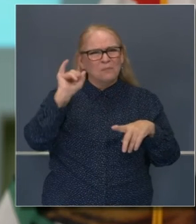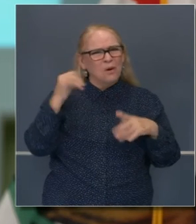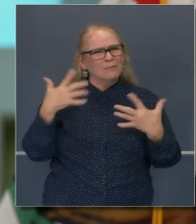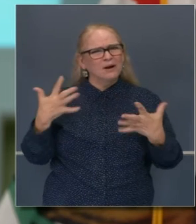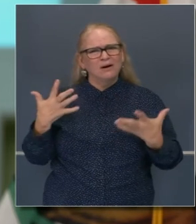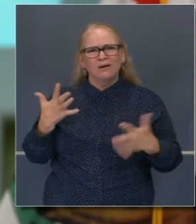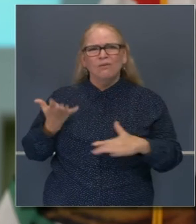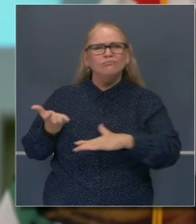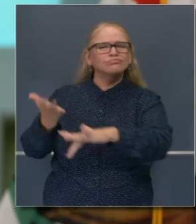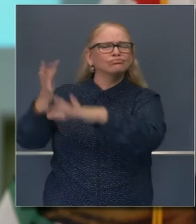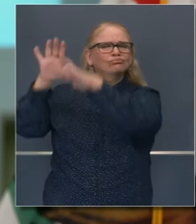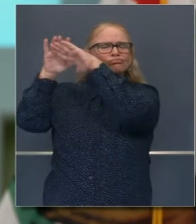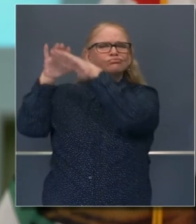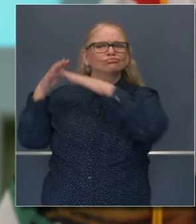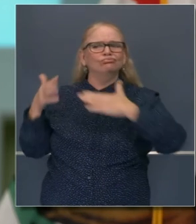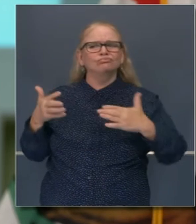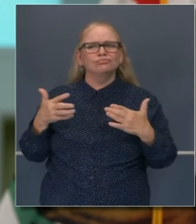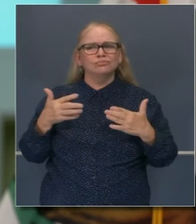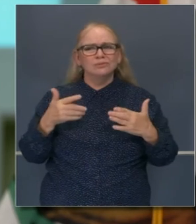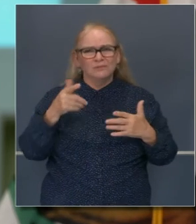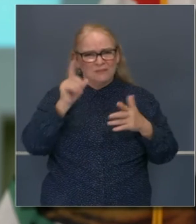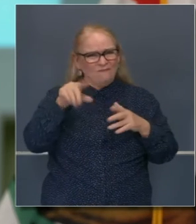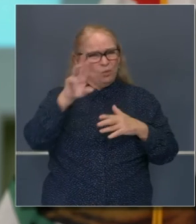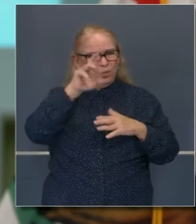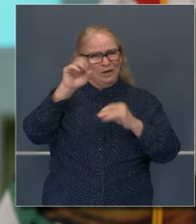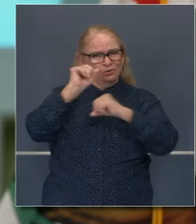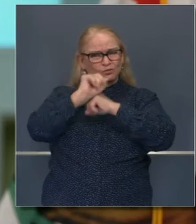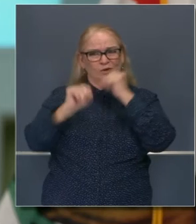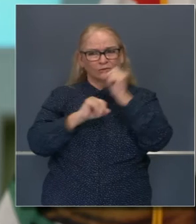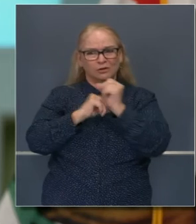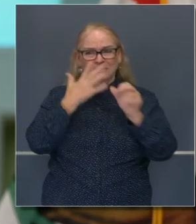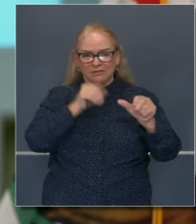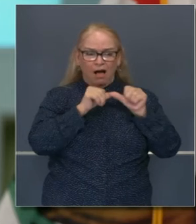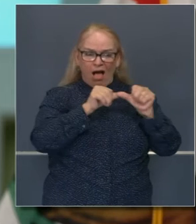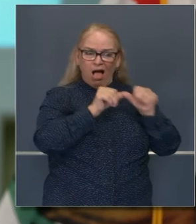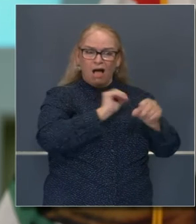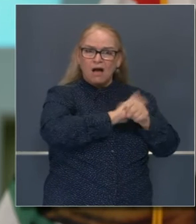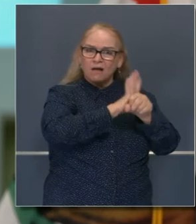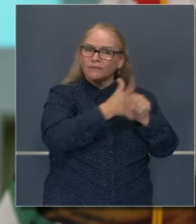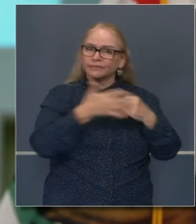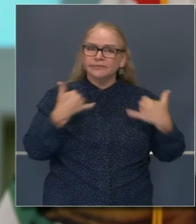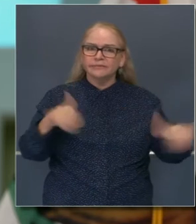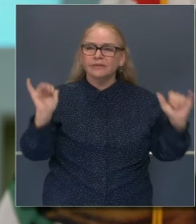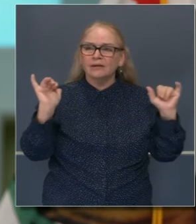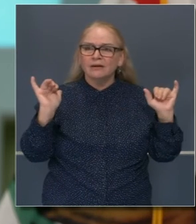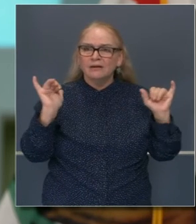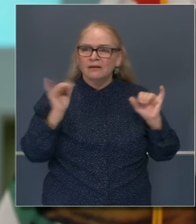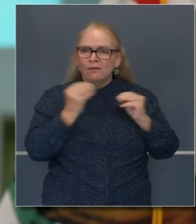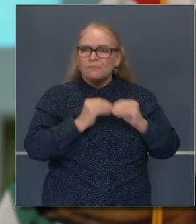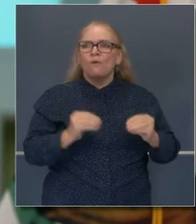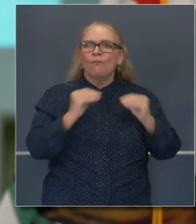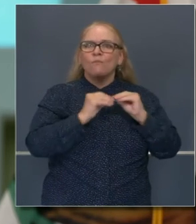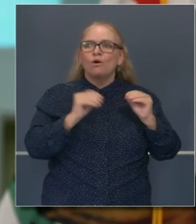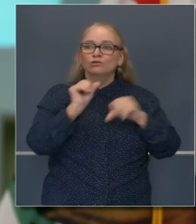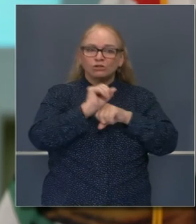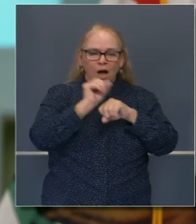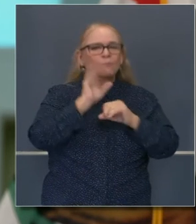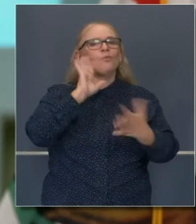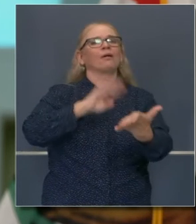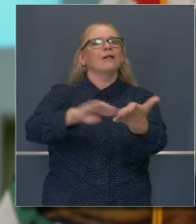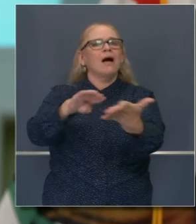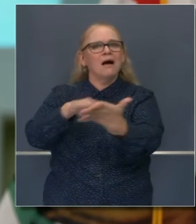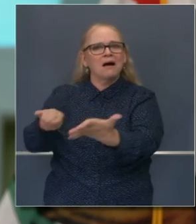seguro contra el desempleo, una reestructuración, porque entre más dura todo eso, pues más trabajos